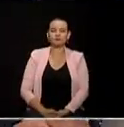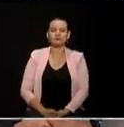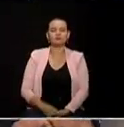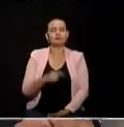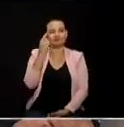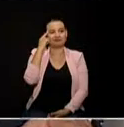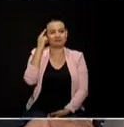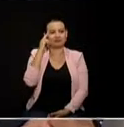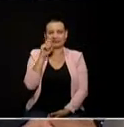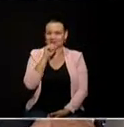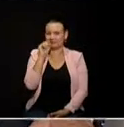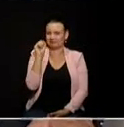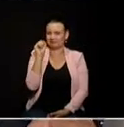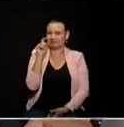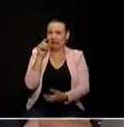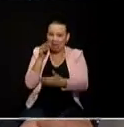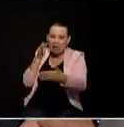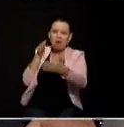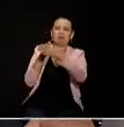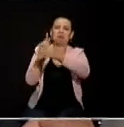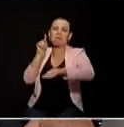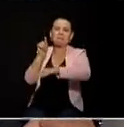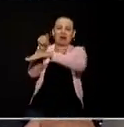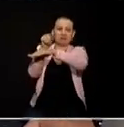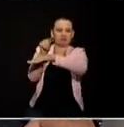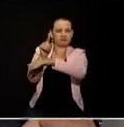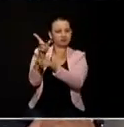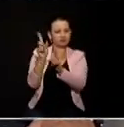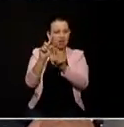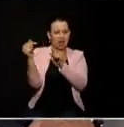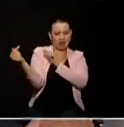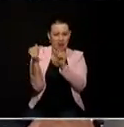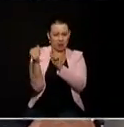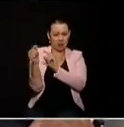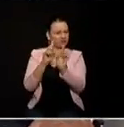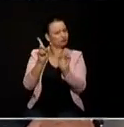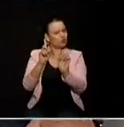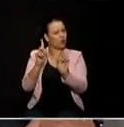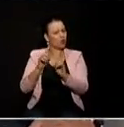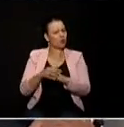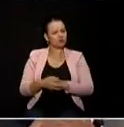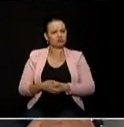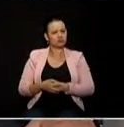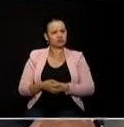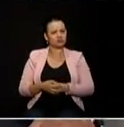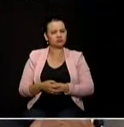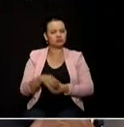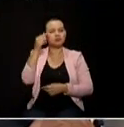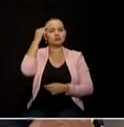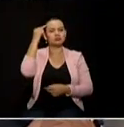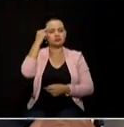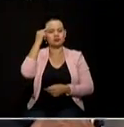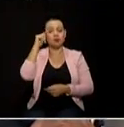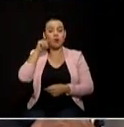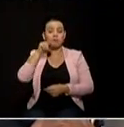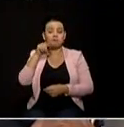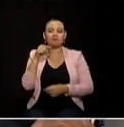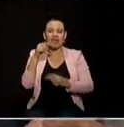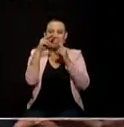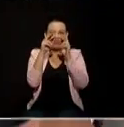no tienen por qué la cerrar a los demás creo que lo político merece el argumento de lo superior